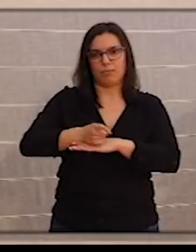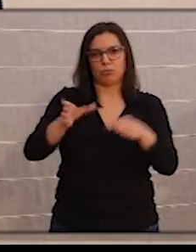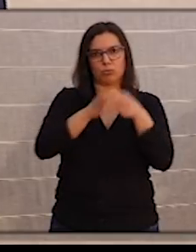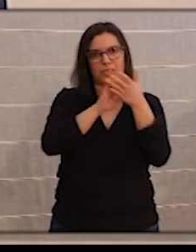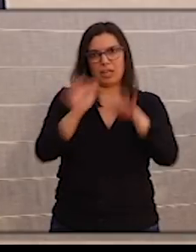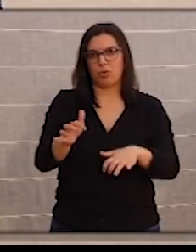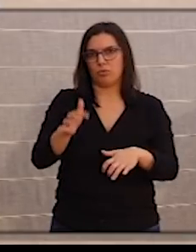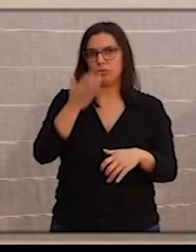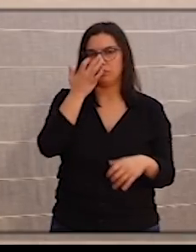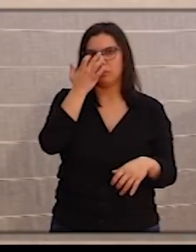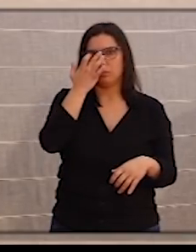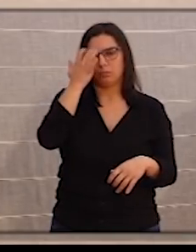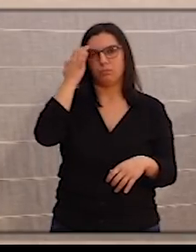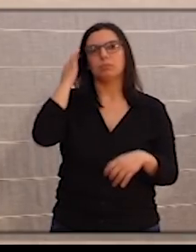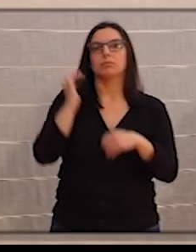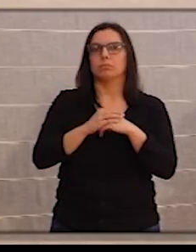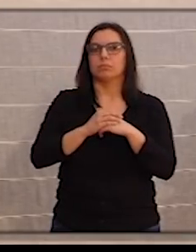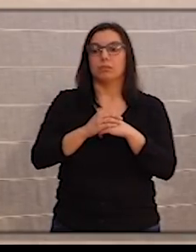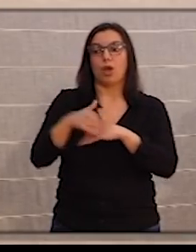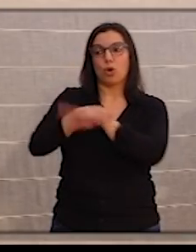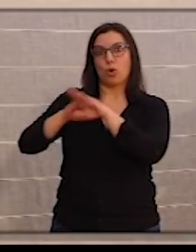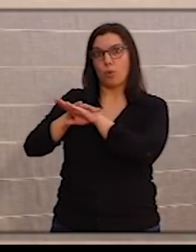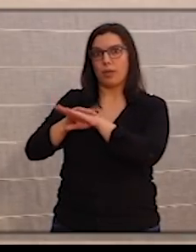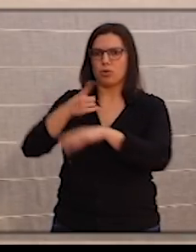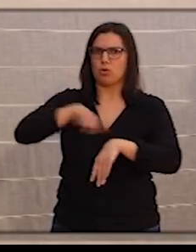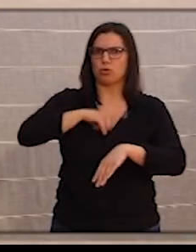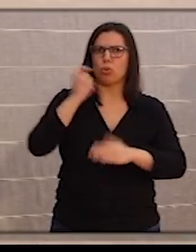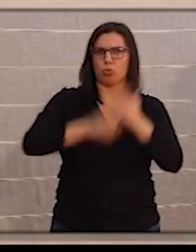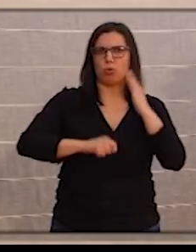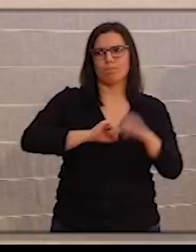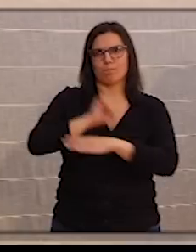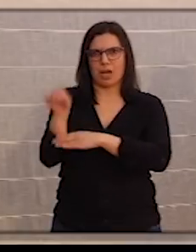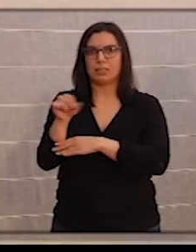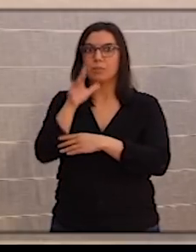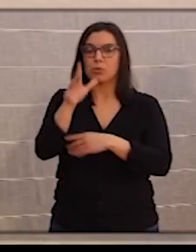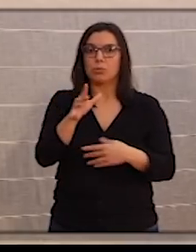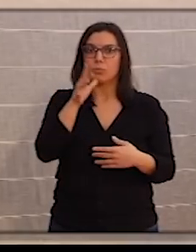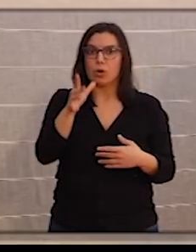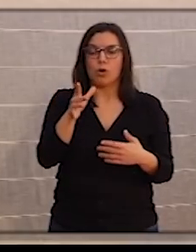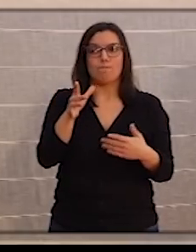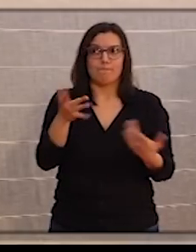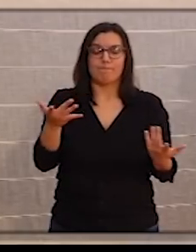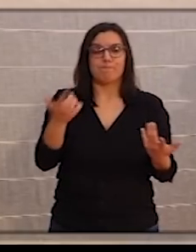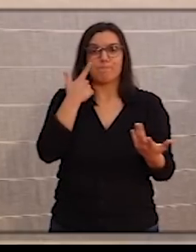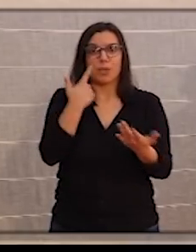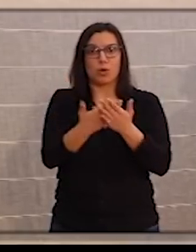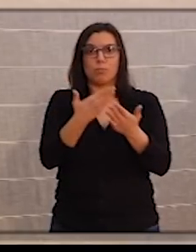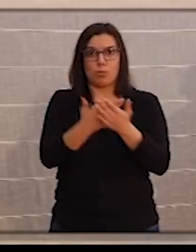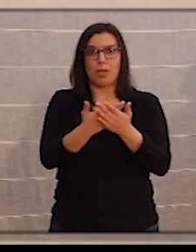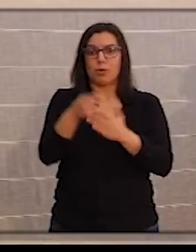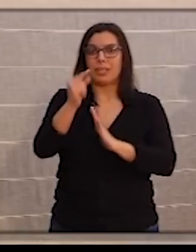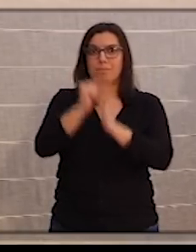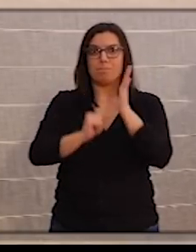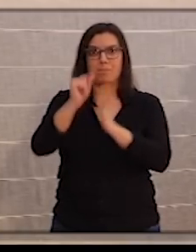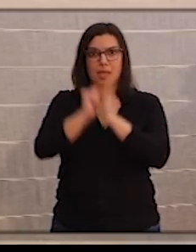Junta de Castilla y León, como digo, más estricto que el del Gobierno de España, porque hemos podido comprobar que es una medida